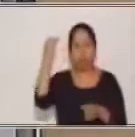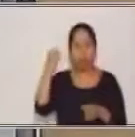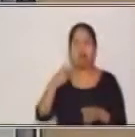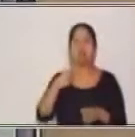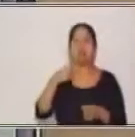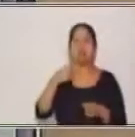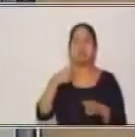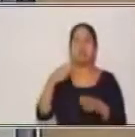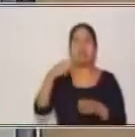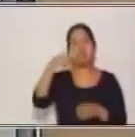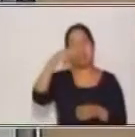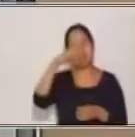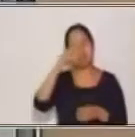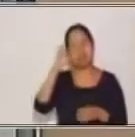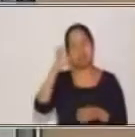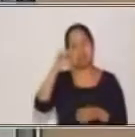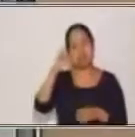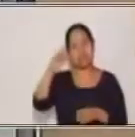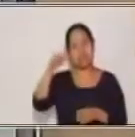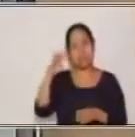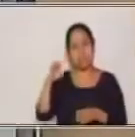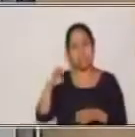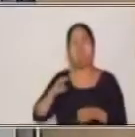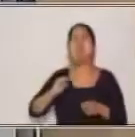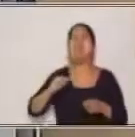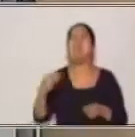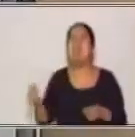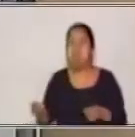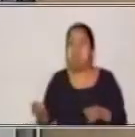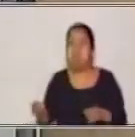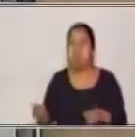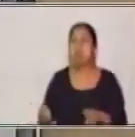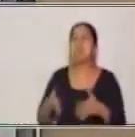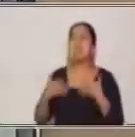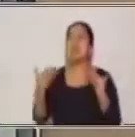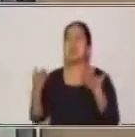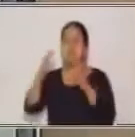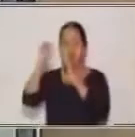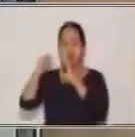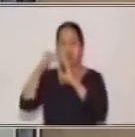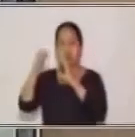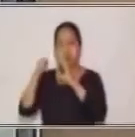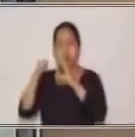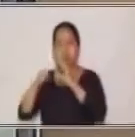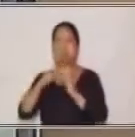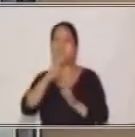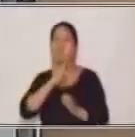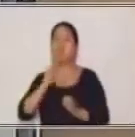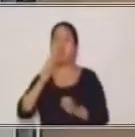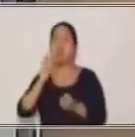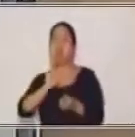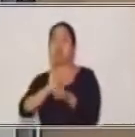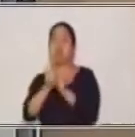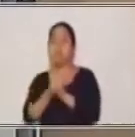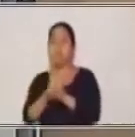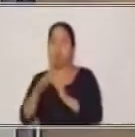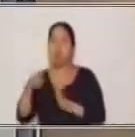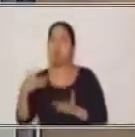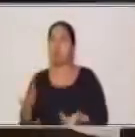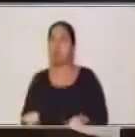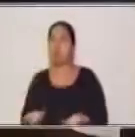qué te pareció el video, el verbo también ha tenido un cambio y en este caso estoy utilizando